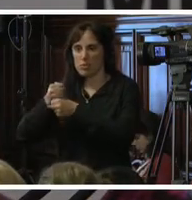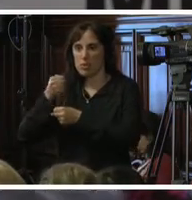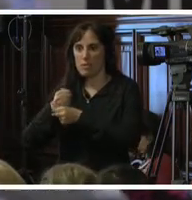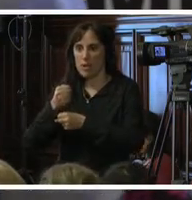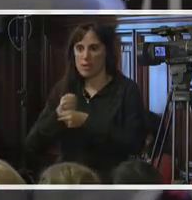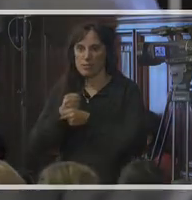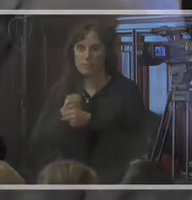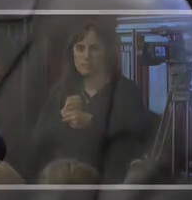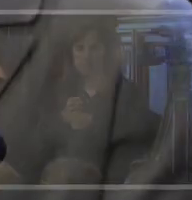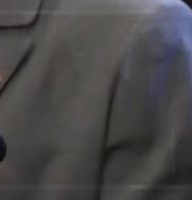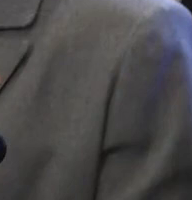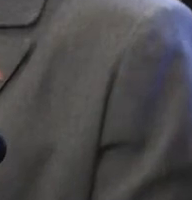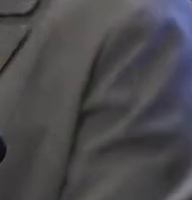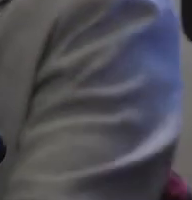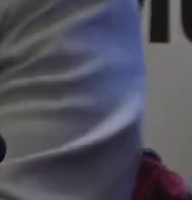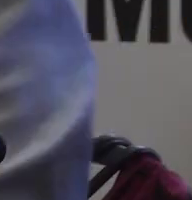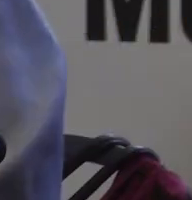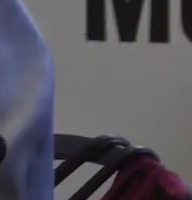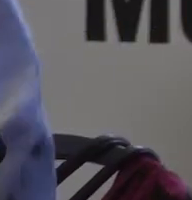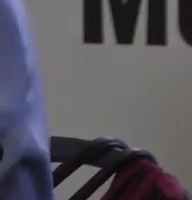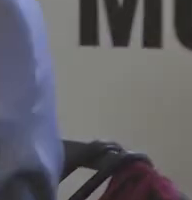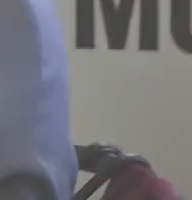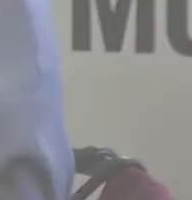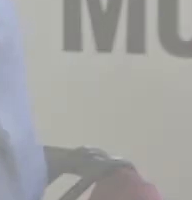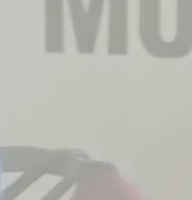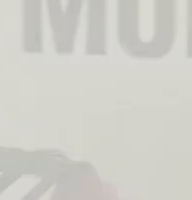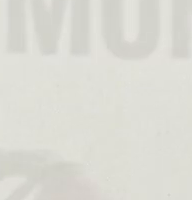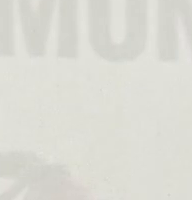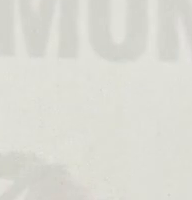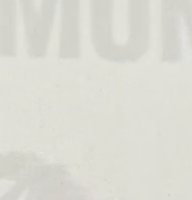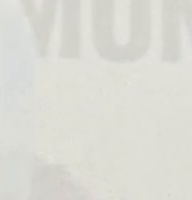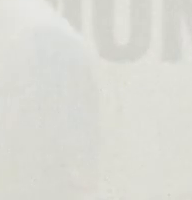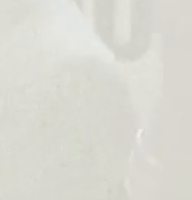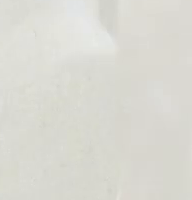Muchas gracias. Esta audiencia ha terminado. Gracias. Gracias. Gracias.